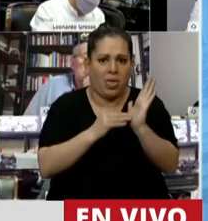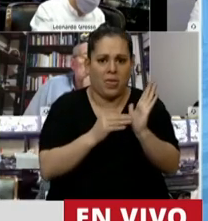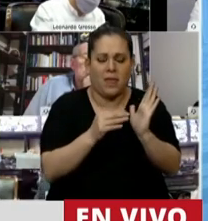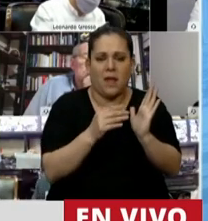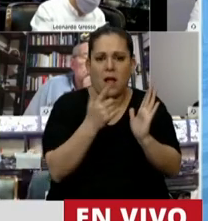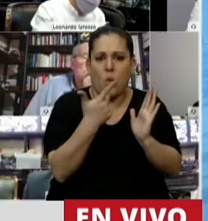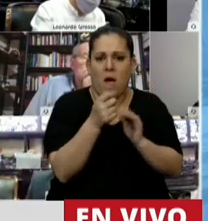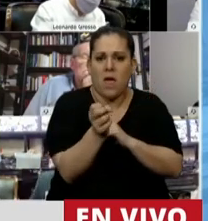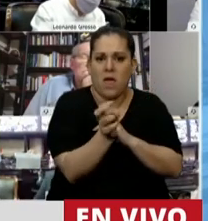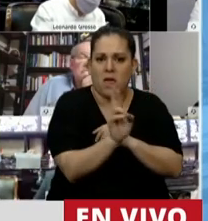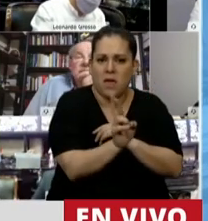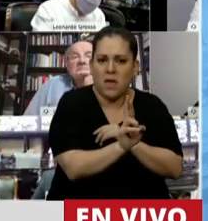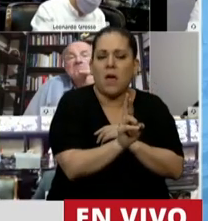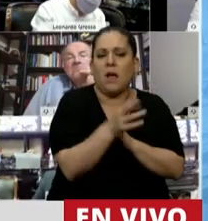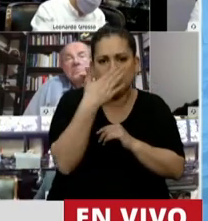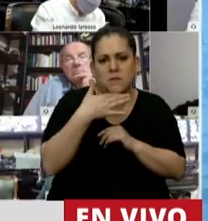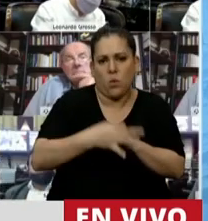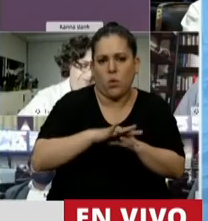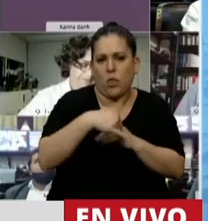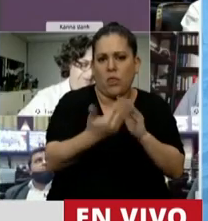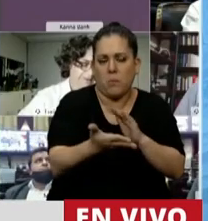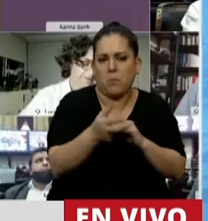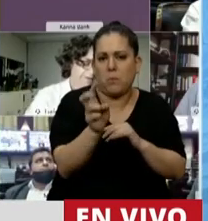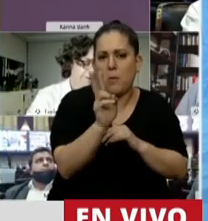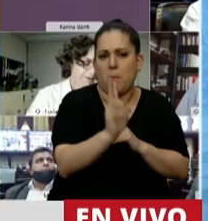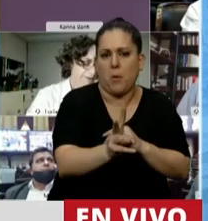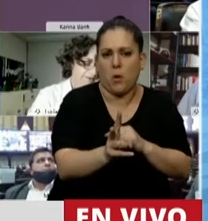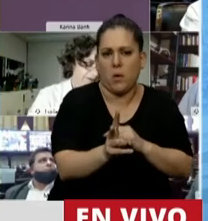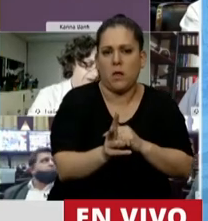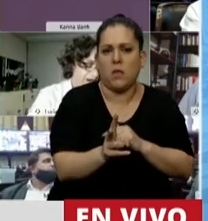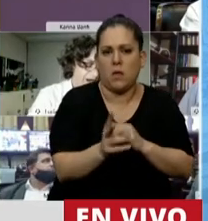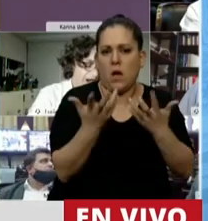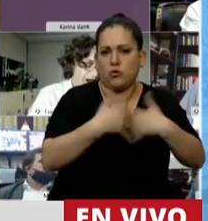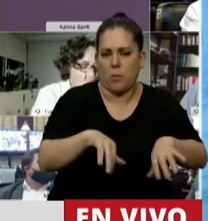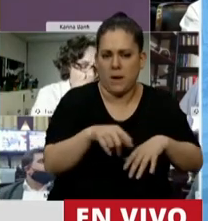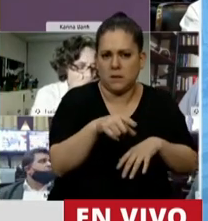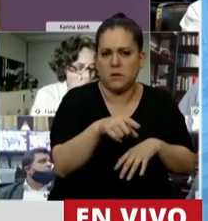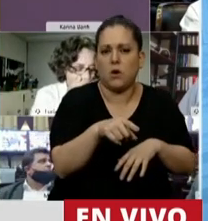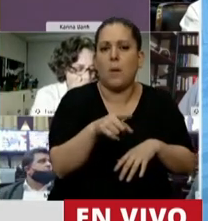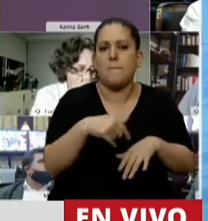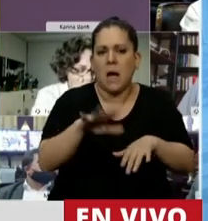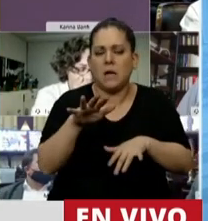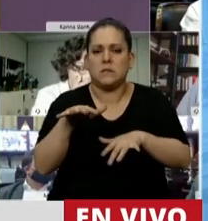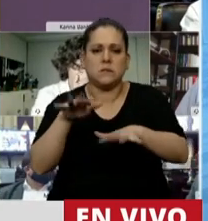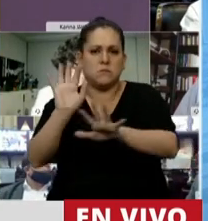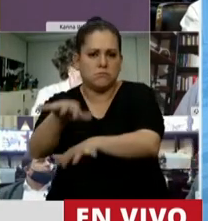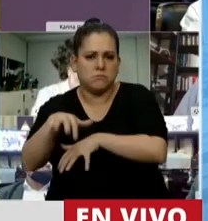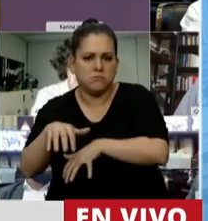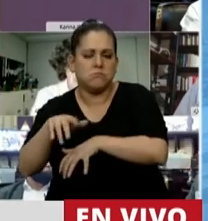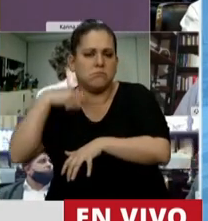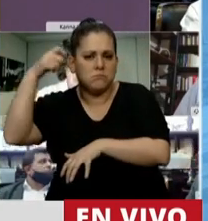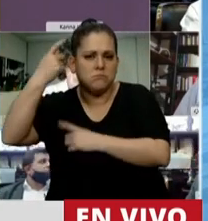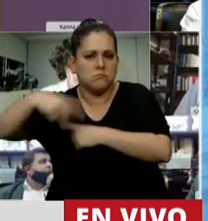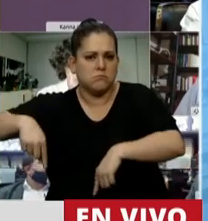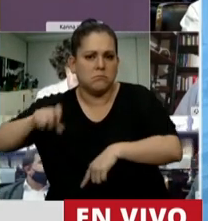permitido estará prohibido. Especialmente si se trata de actividades agropecuarias que son las más dinámicas de la